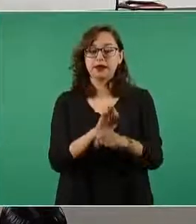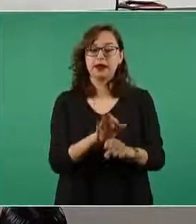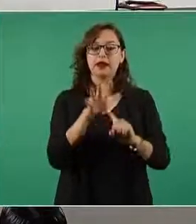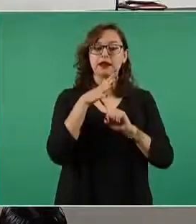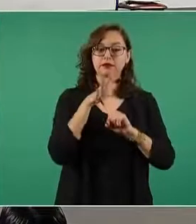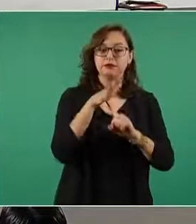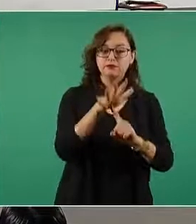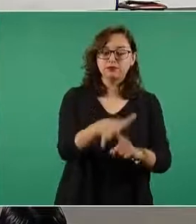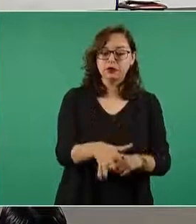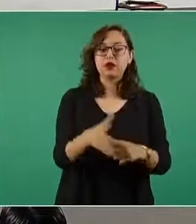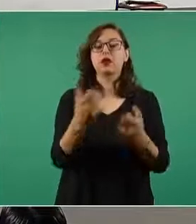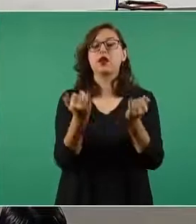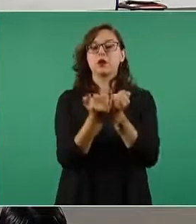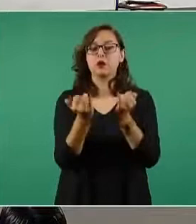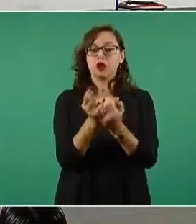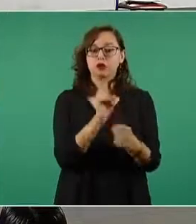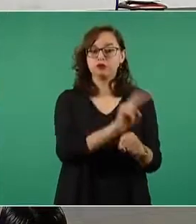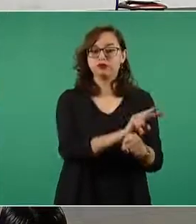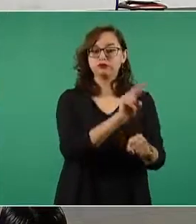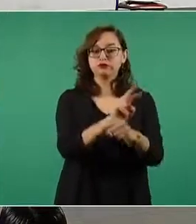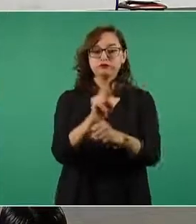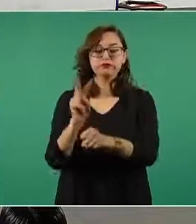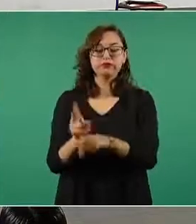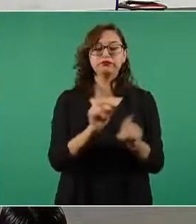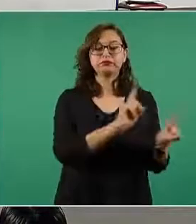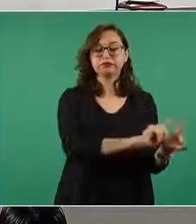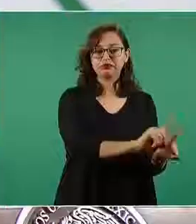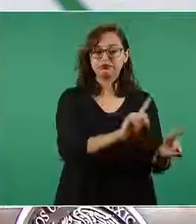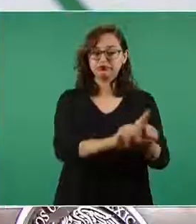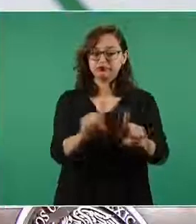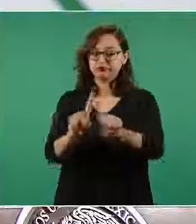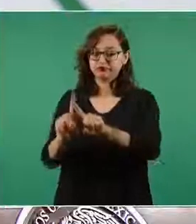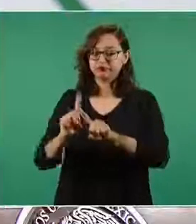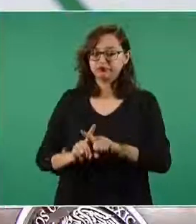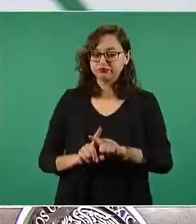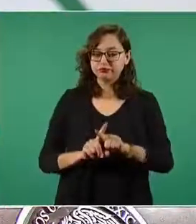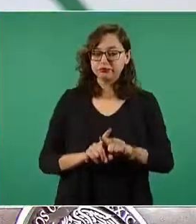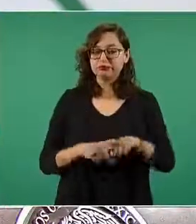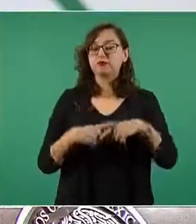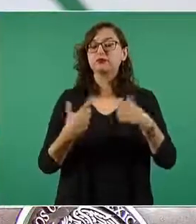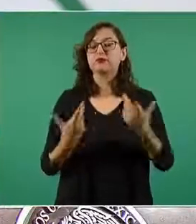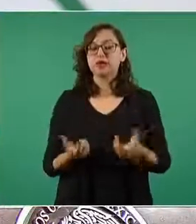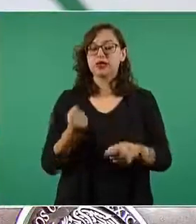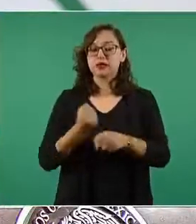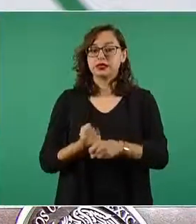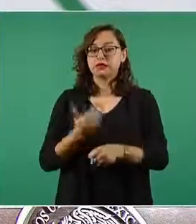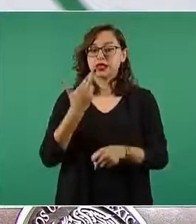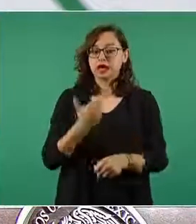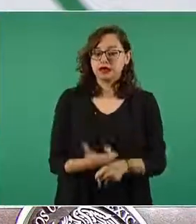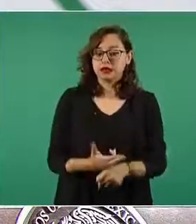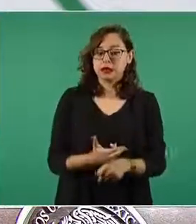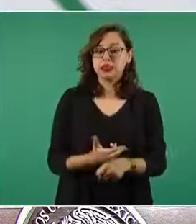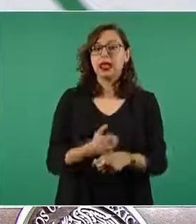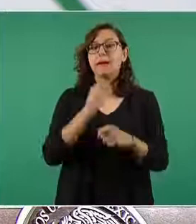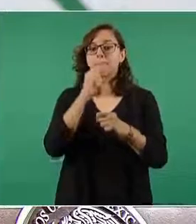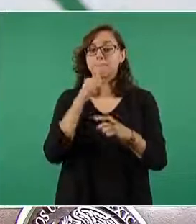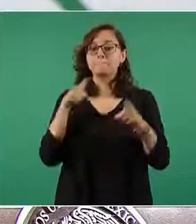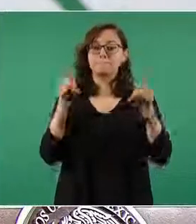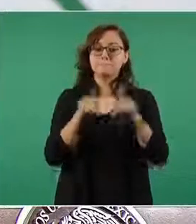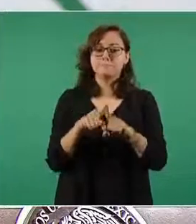vigilancia aérea entre otros prestando apoyo a diversas secretarías de estado y organismos